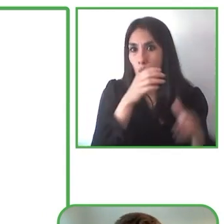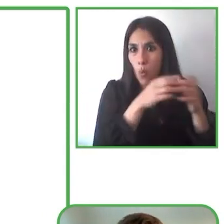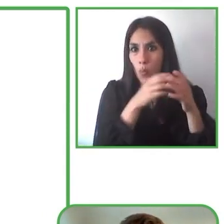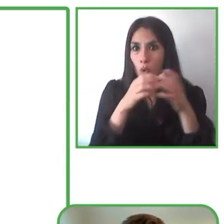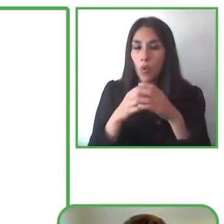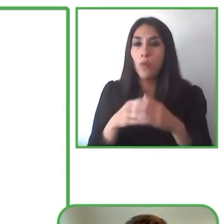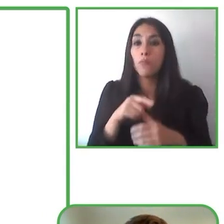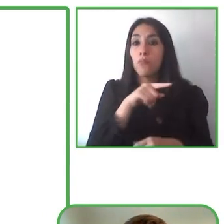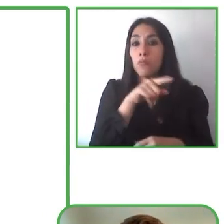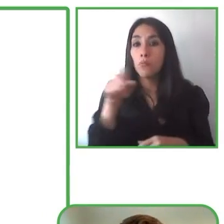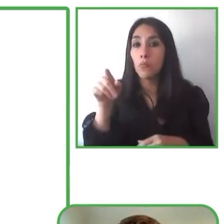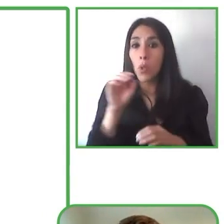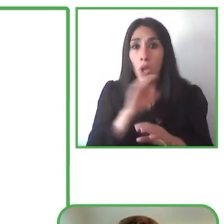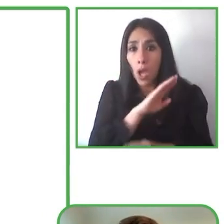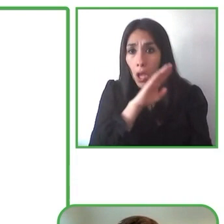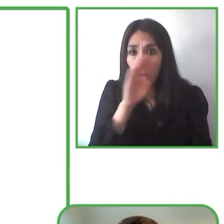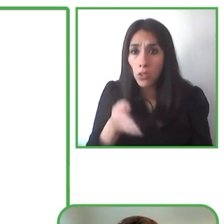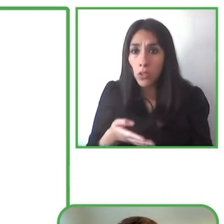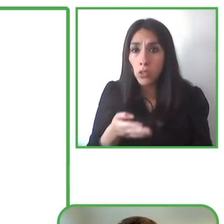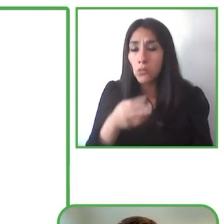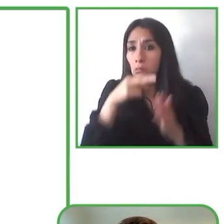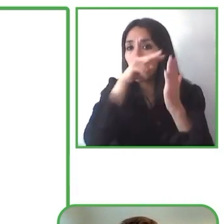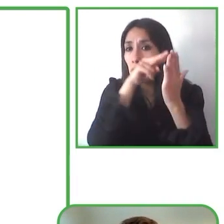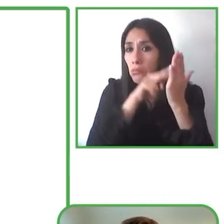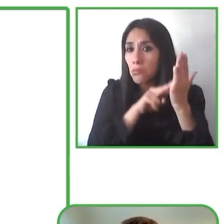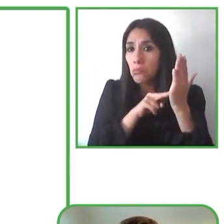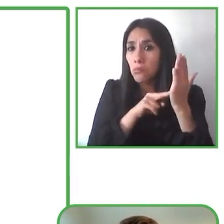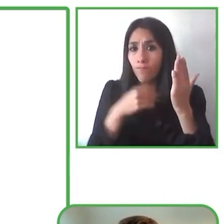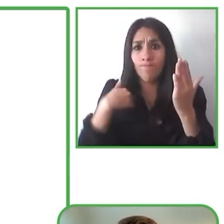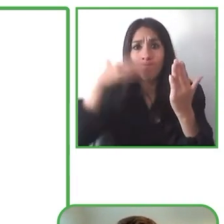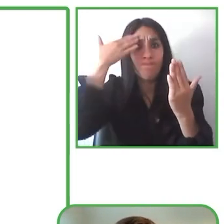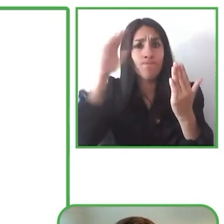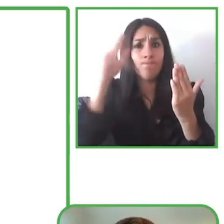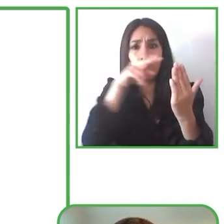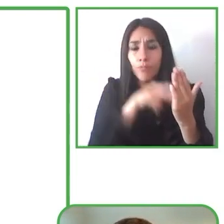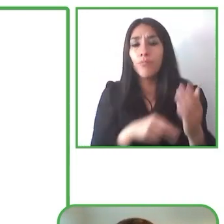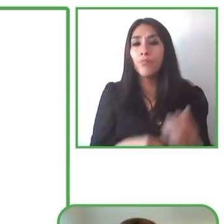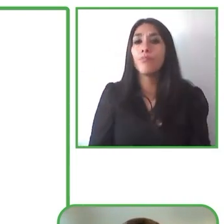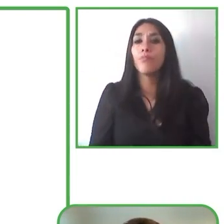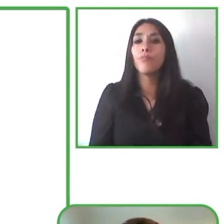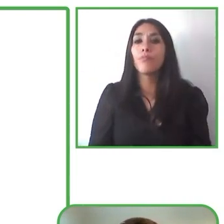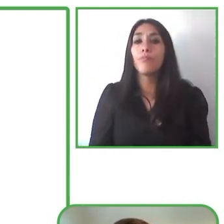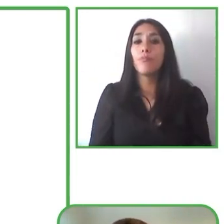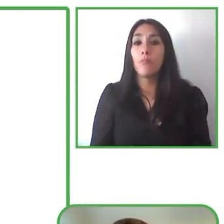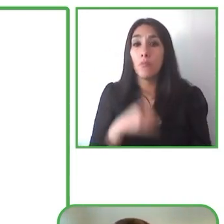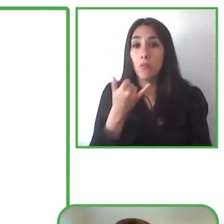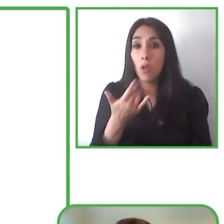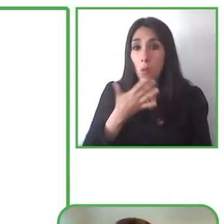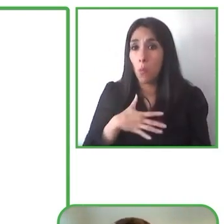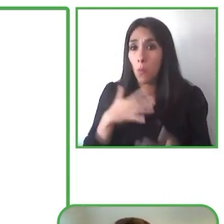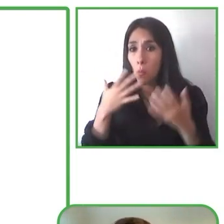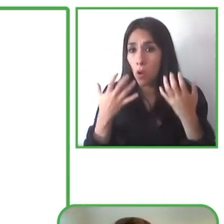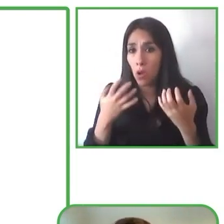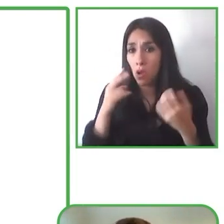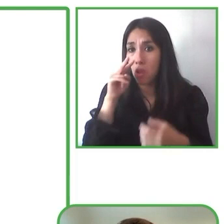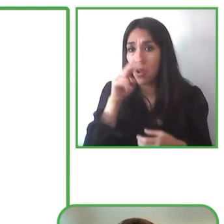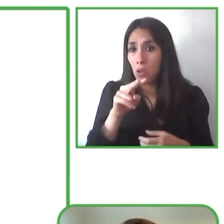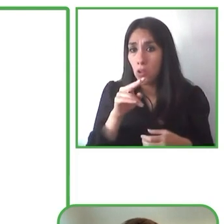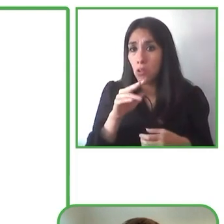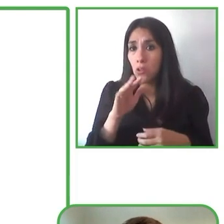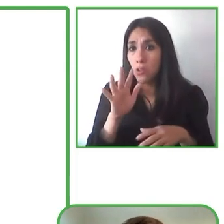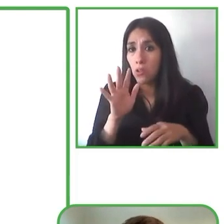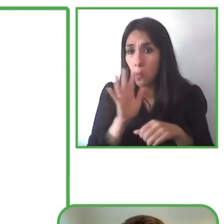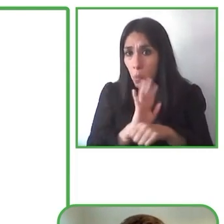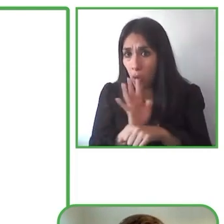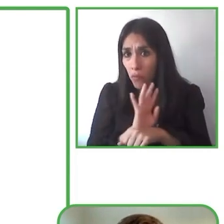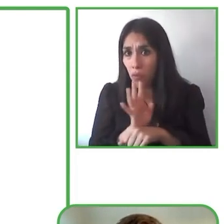aprendieron leer entonces esto podría resolver la situación si quieren mirar el nuevo Harry Potter por ejemplo en